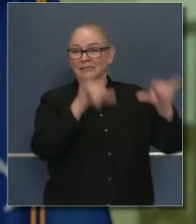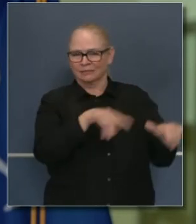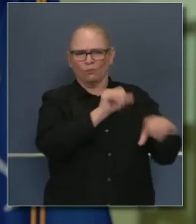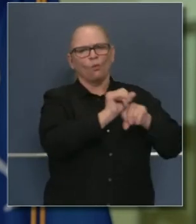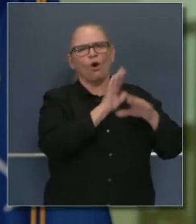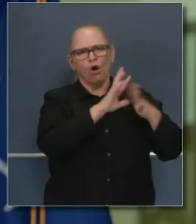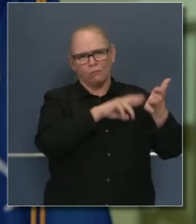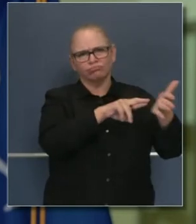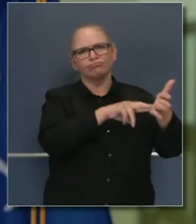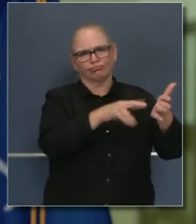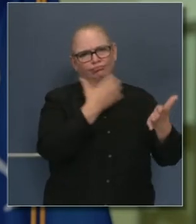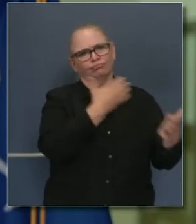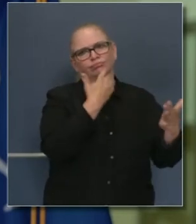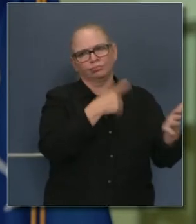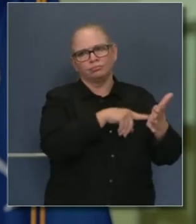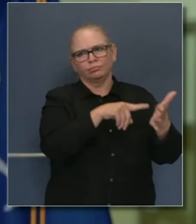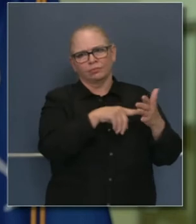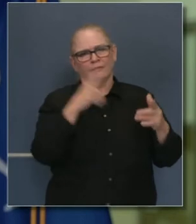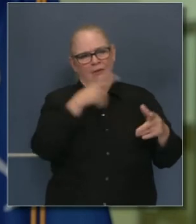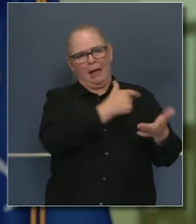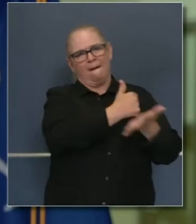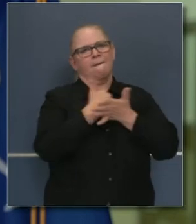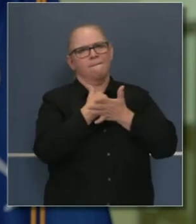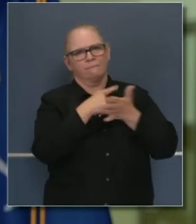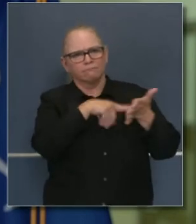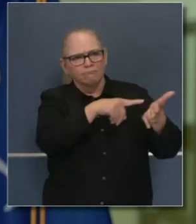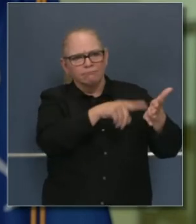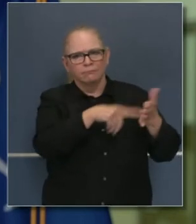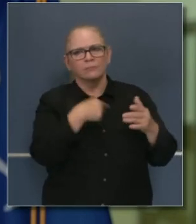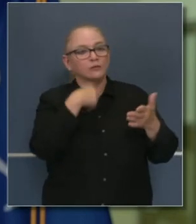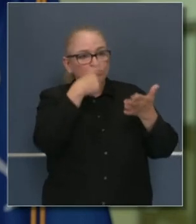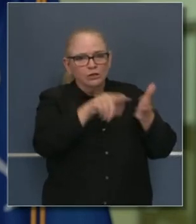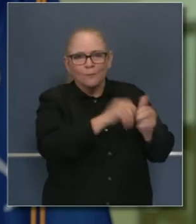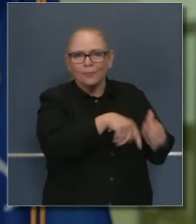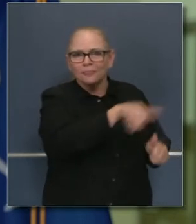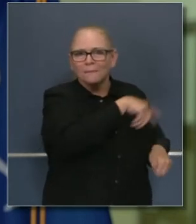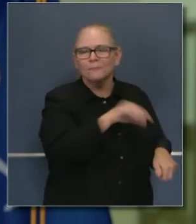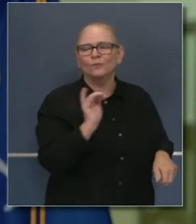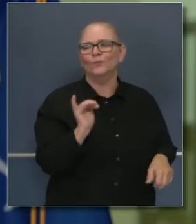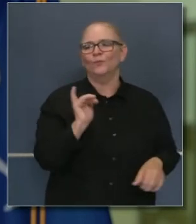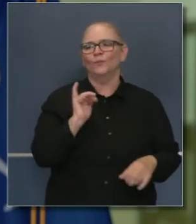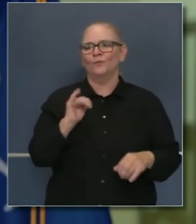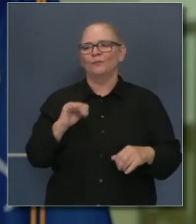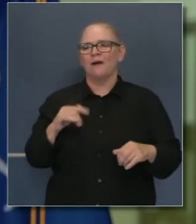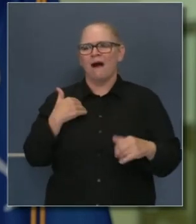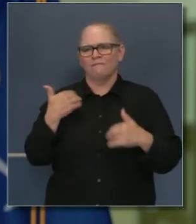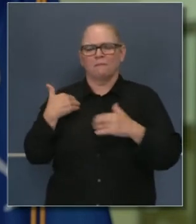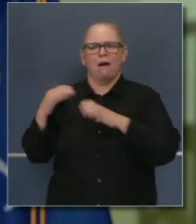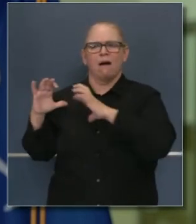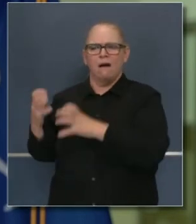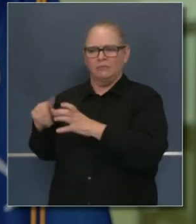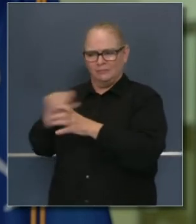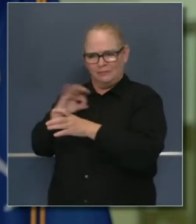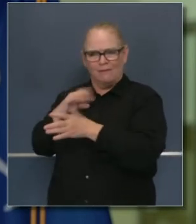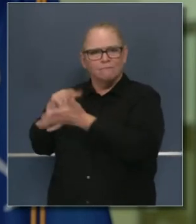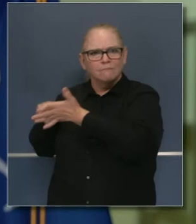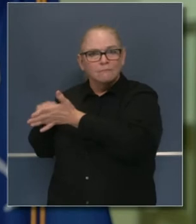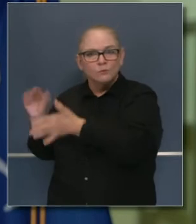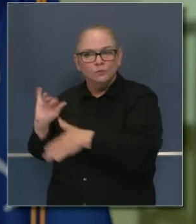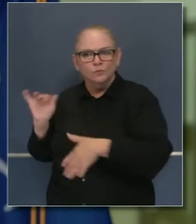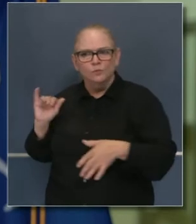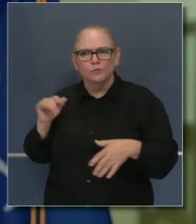Orange y en otras partes del estado, con los cuales hemos conectado consistentemente, no solamente nosotros personalmente, sino también recibir